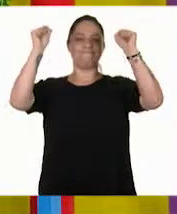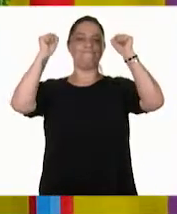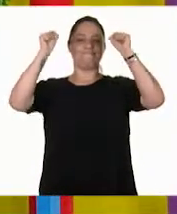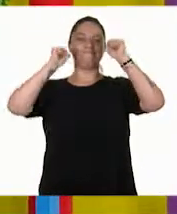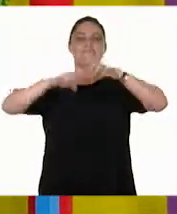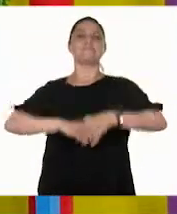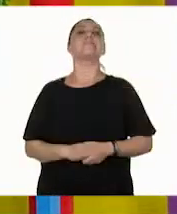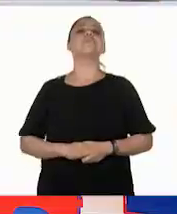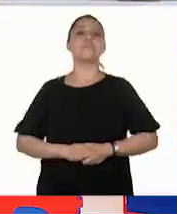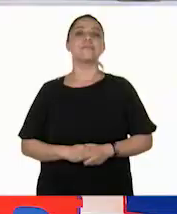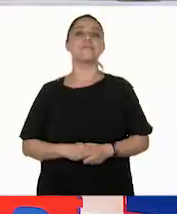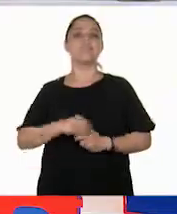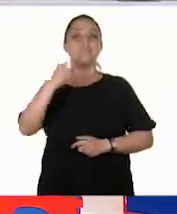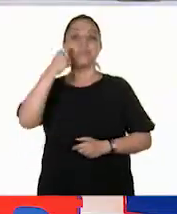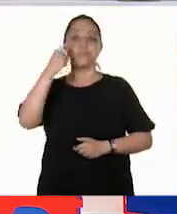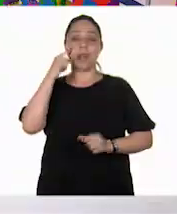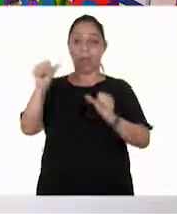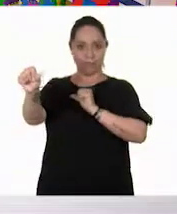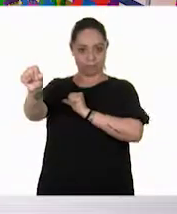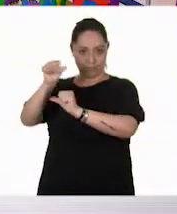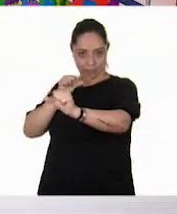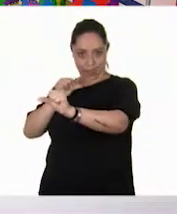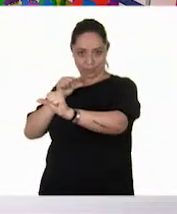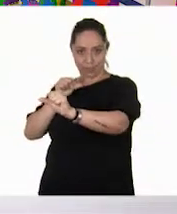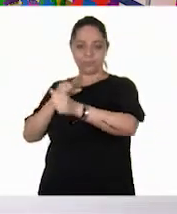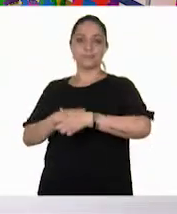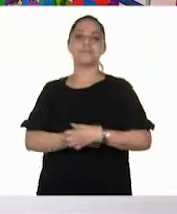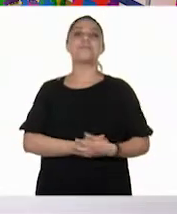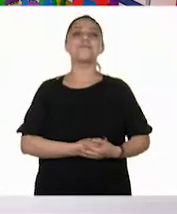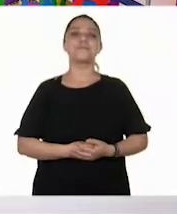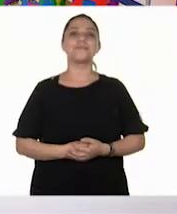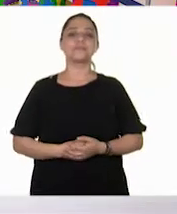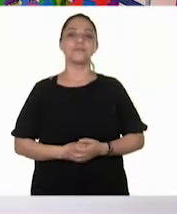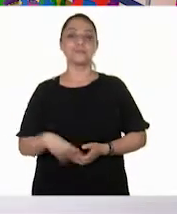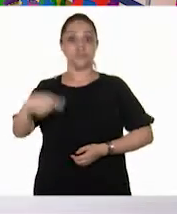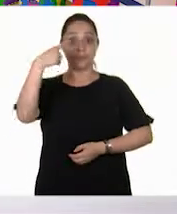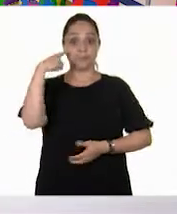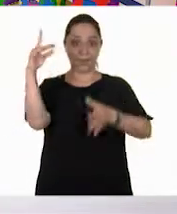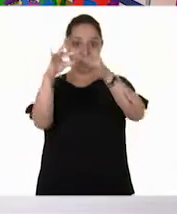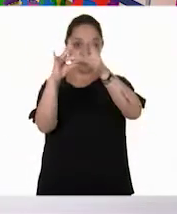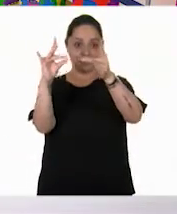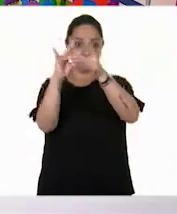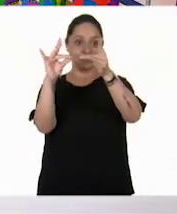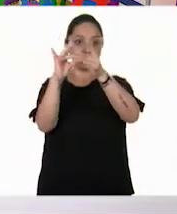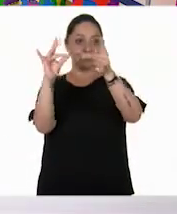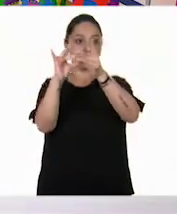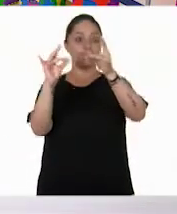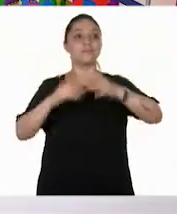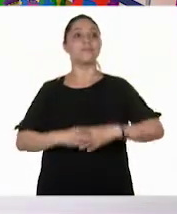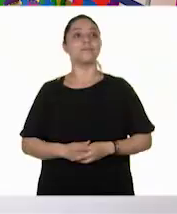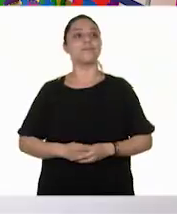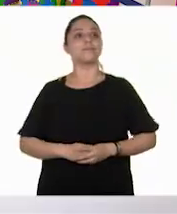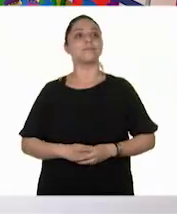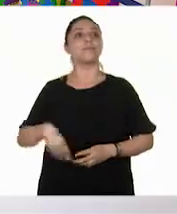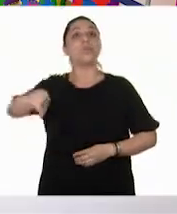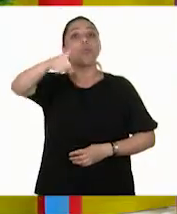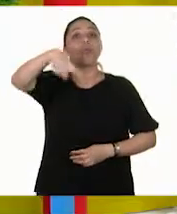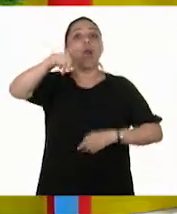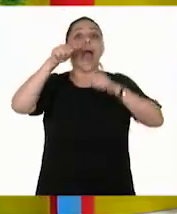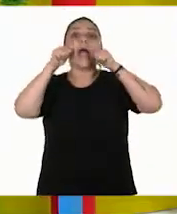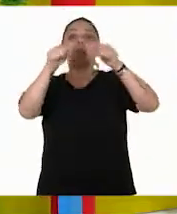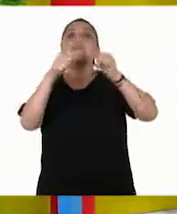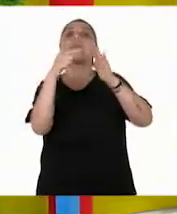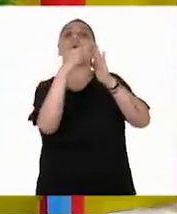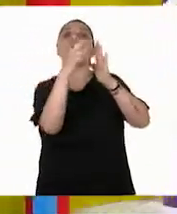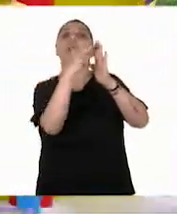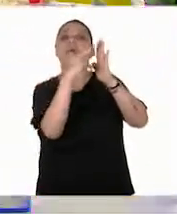Entonces, vamos a cambiarnos de lugar, ¿te parece? Vente. A ver. Te voy a explicar. Estén muy atentos, por favor, a las reglas que les voy